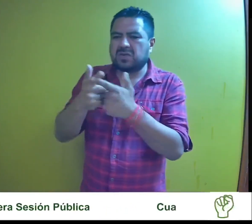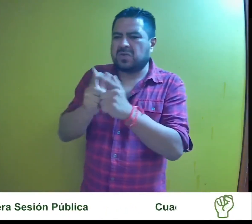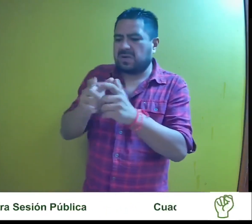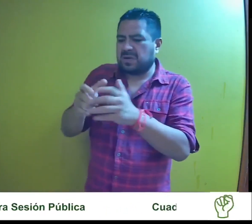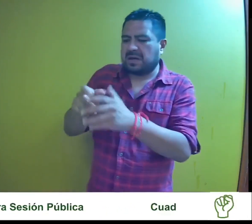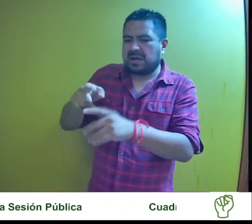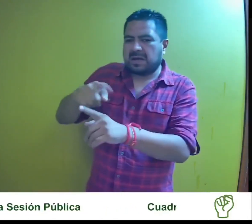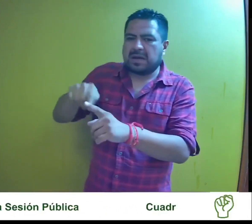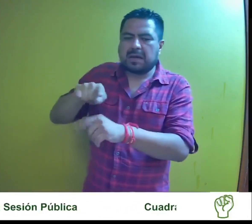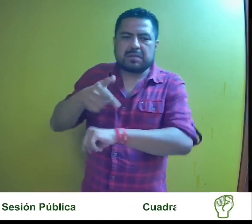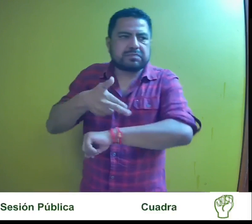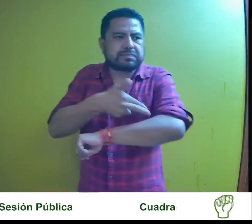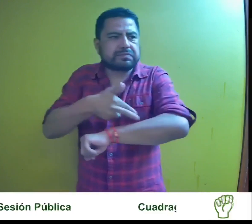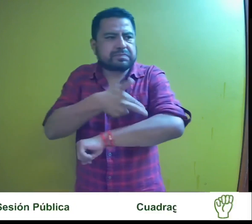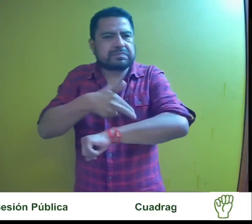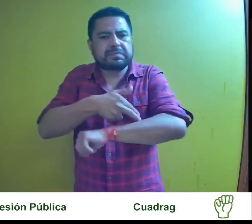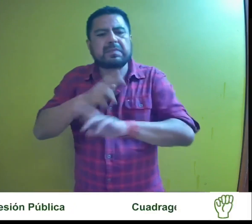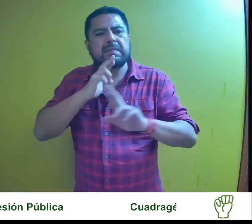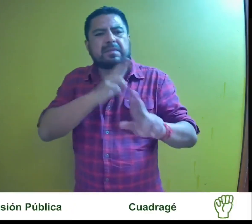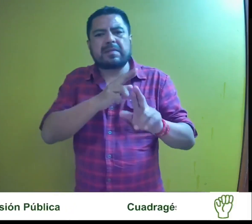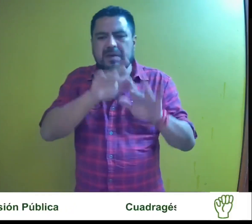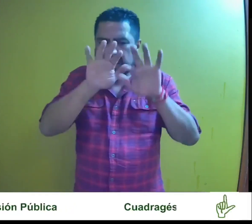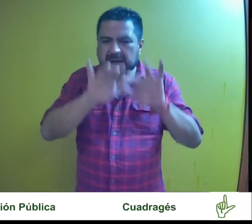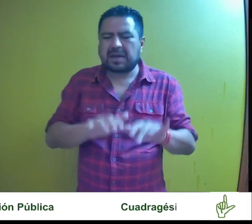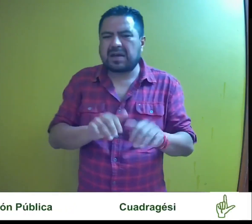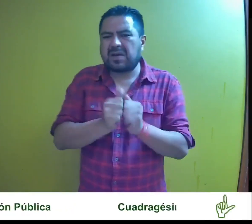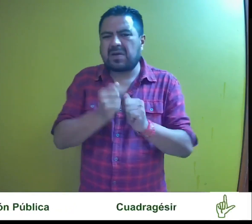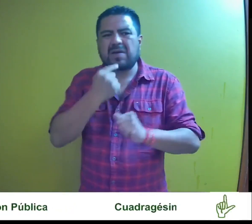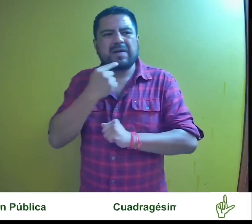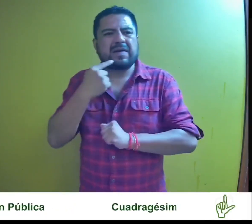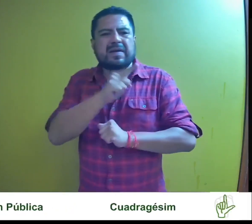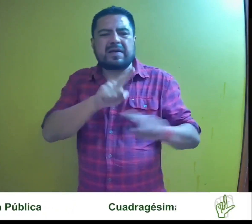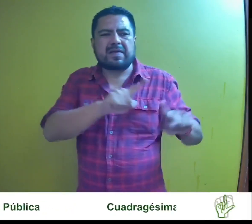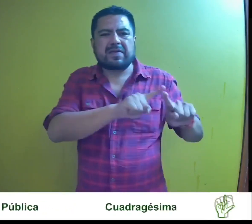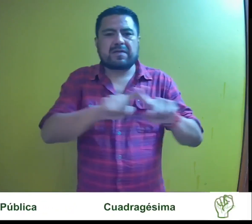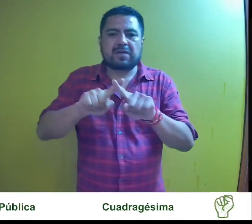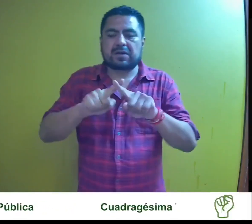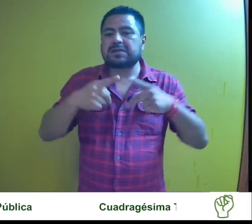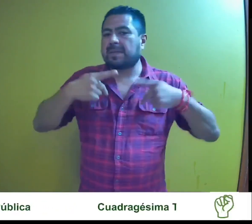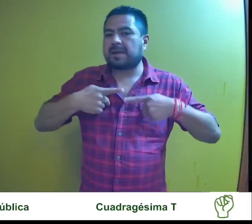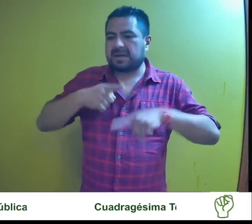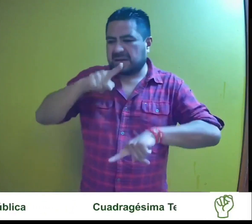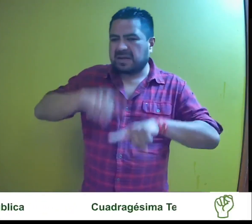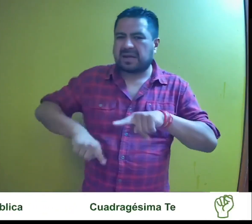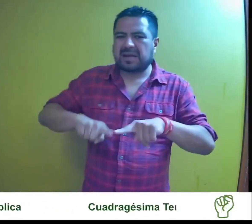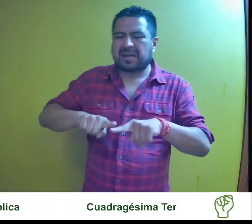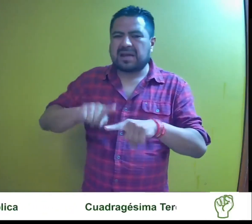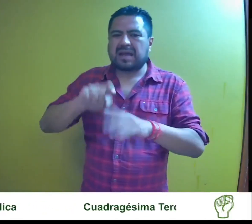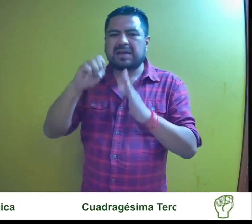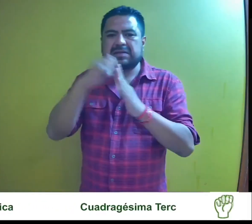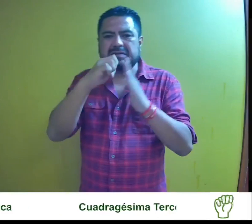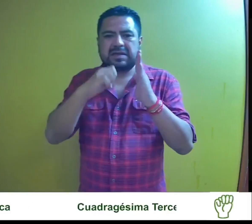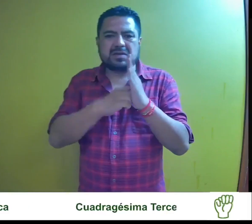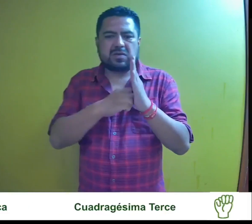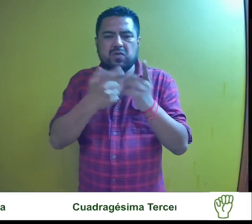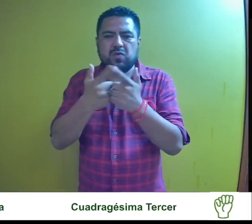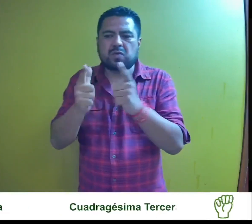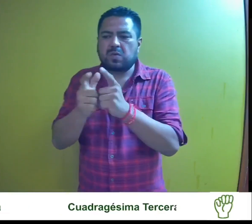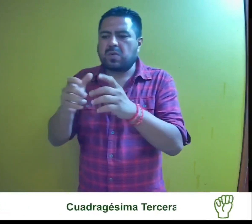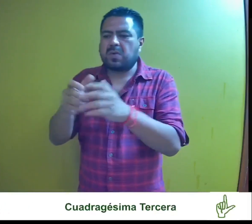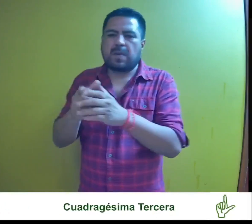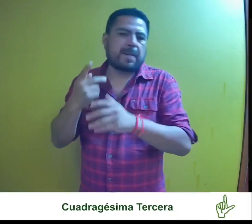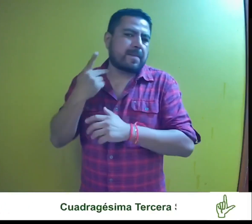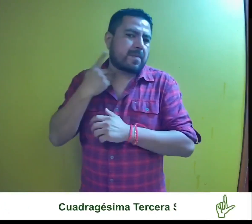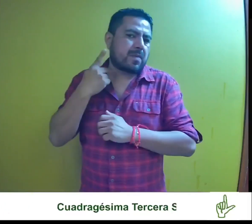de dar trámite a resolver el escrito de que haja interpuesto contra diversas personas por la violación de los principios estatutos del citado partido político.